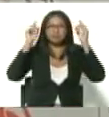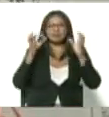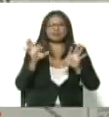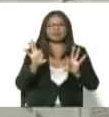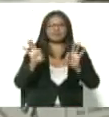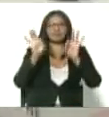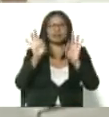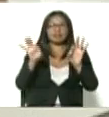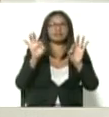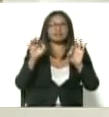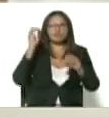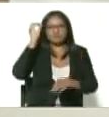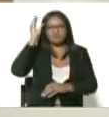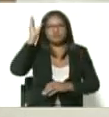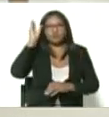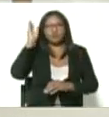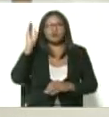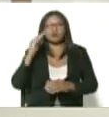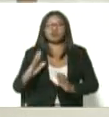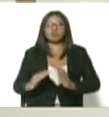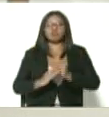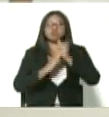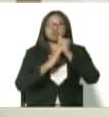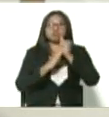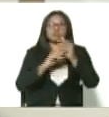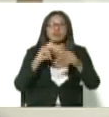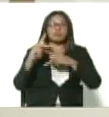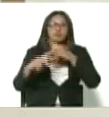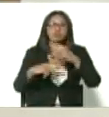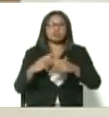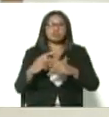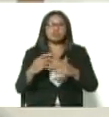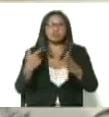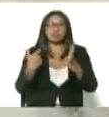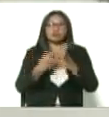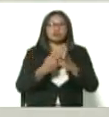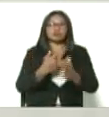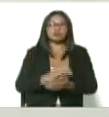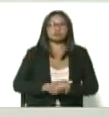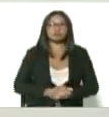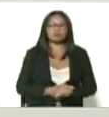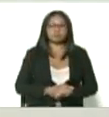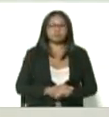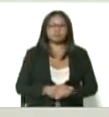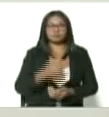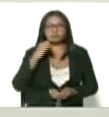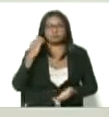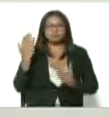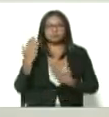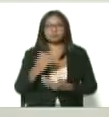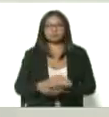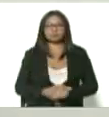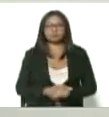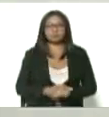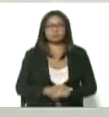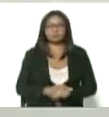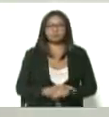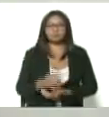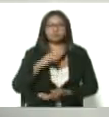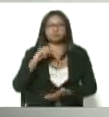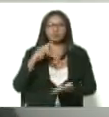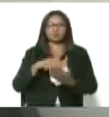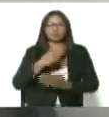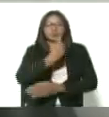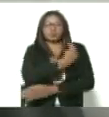capacitado está en el mando de este proceso de vacunación adelante doctora estamos en este